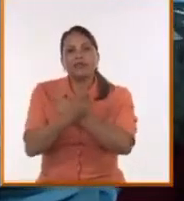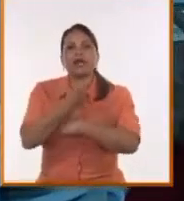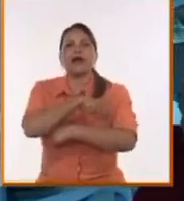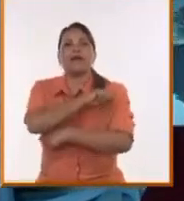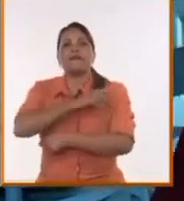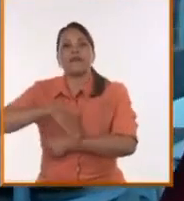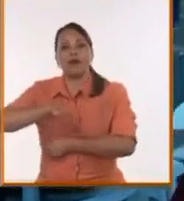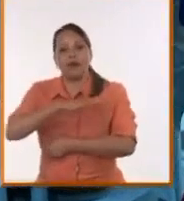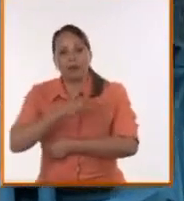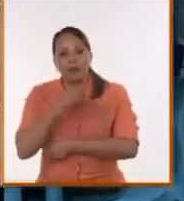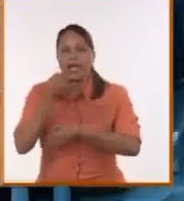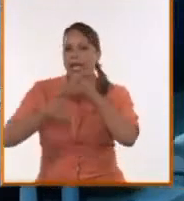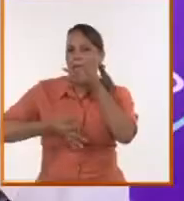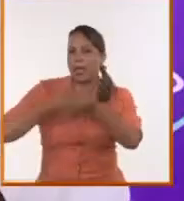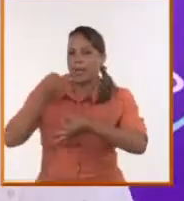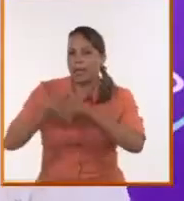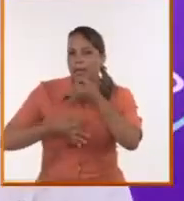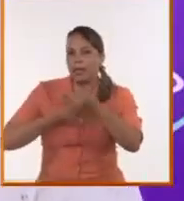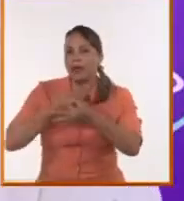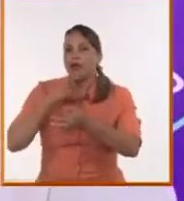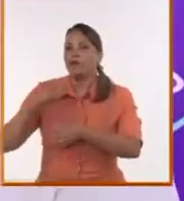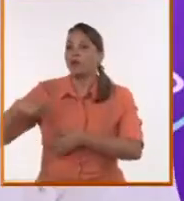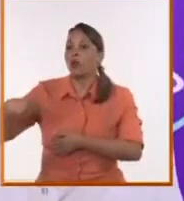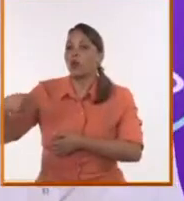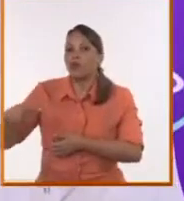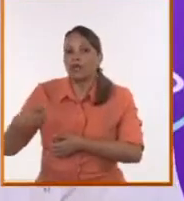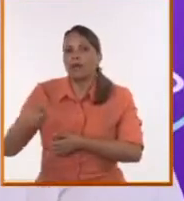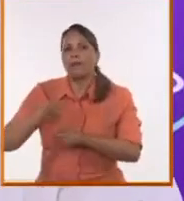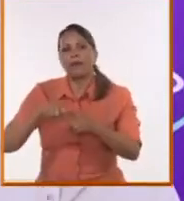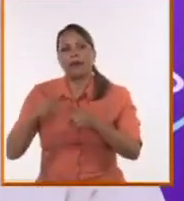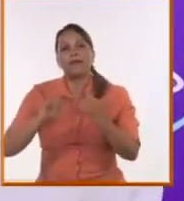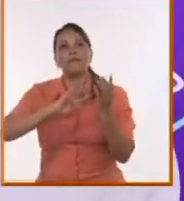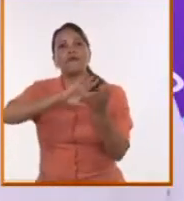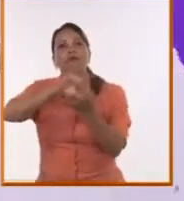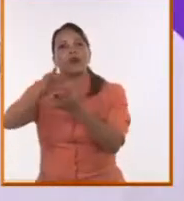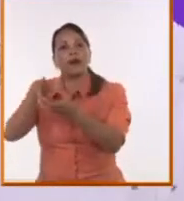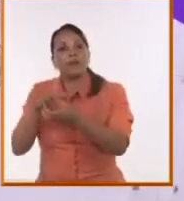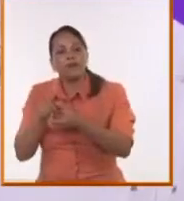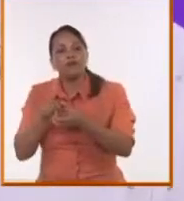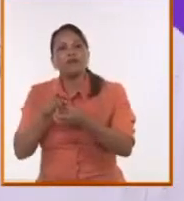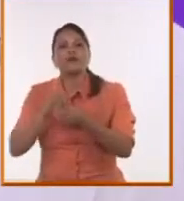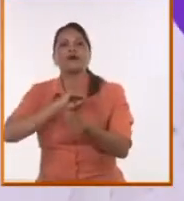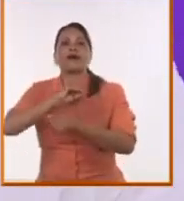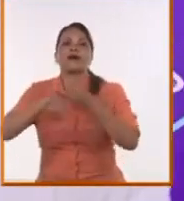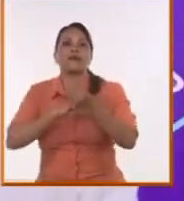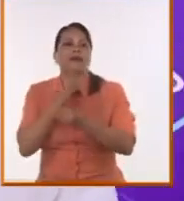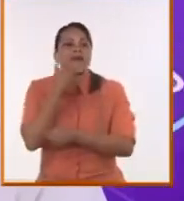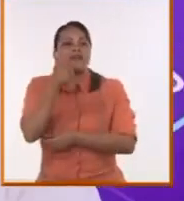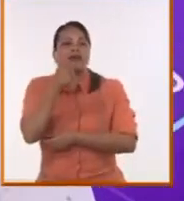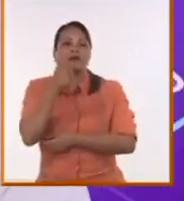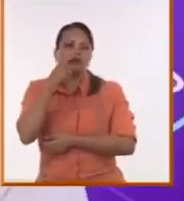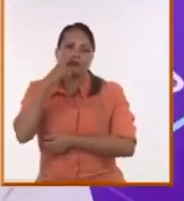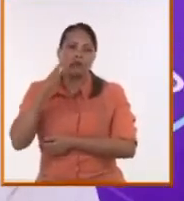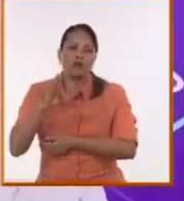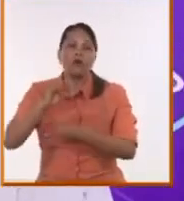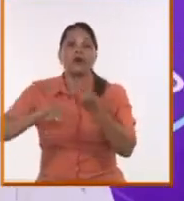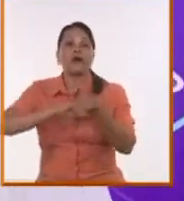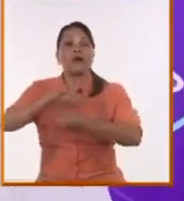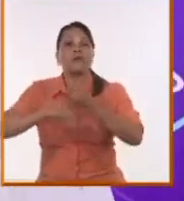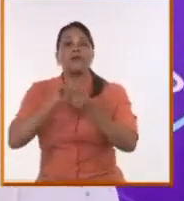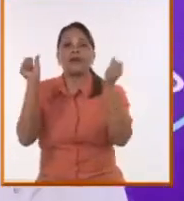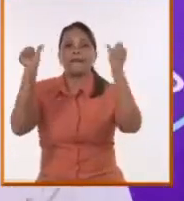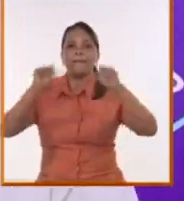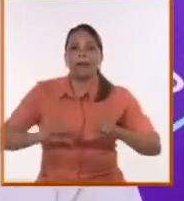nuestro pueblo. Y esa formación tiene que ser cotidiana porque el mundo cambió, y no necesariamente cambió para bien. El mundo cambió, y ese cambio